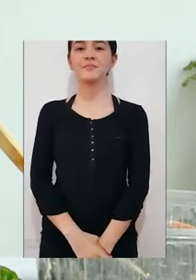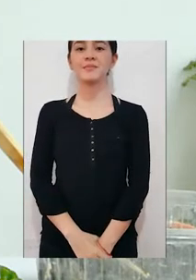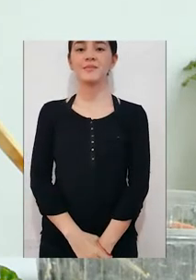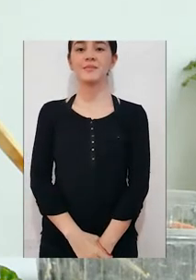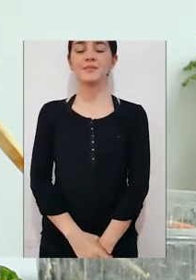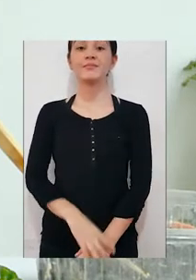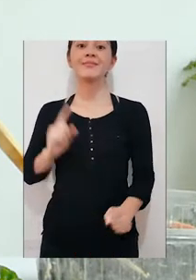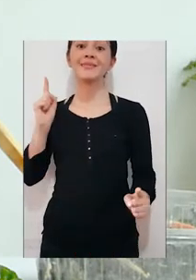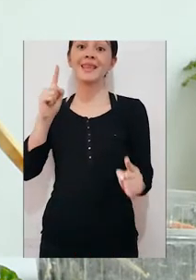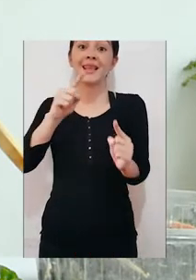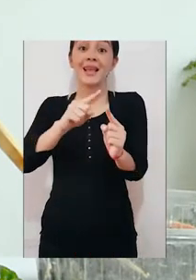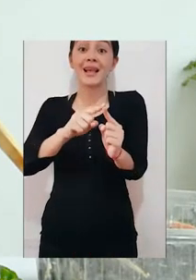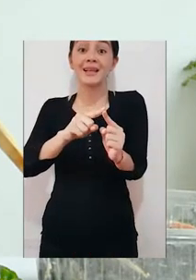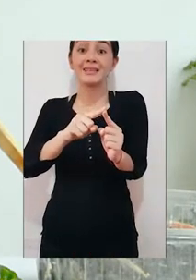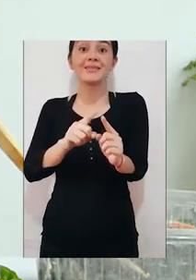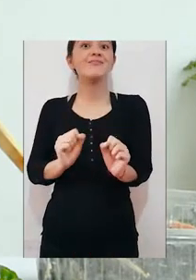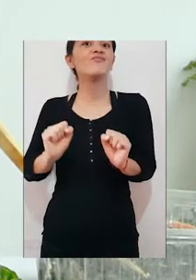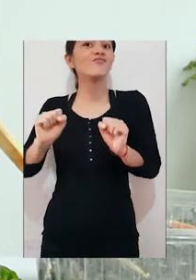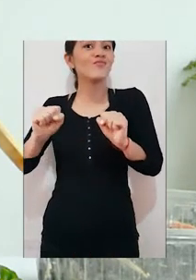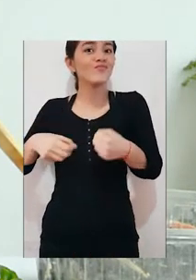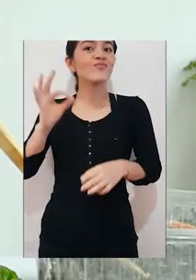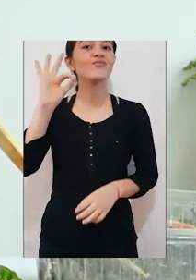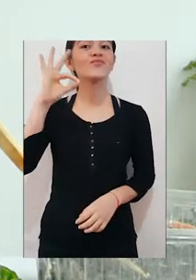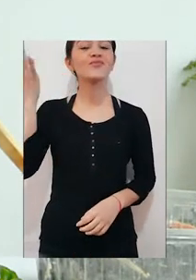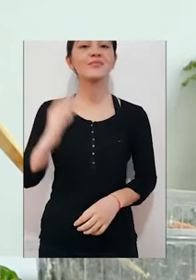hasta poderle dar forma